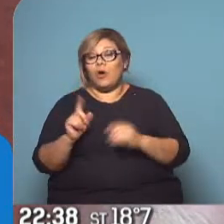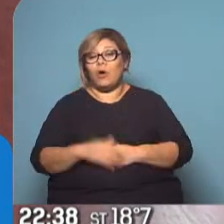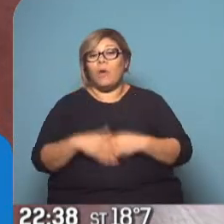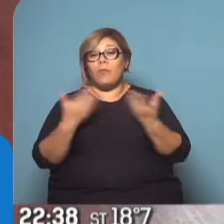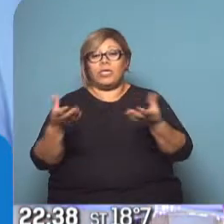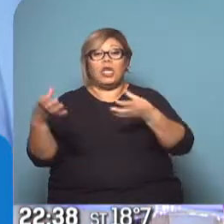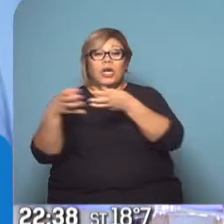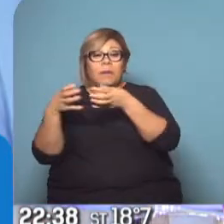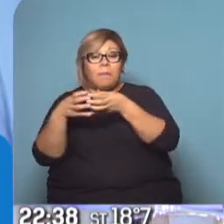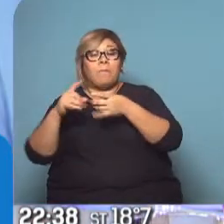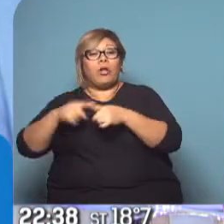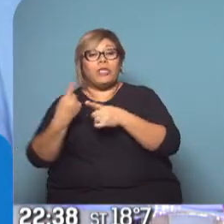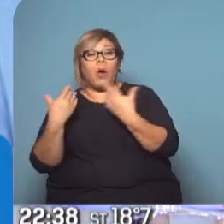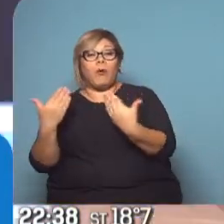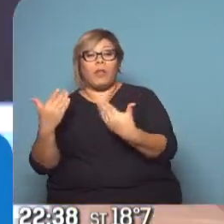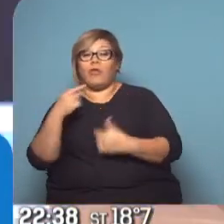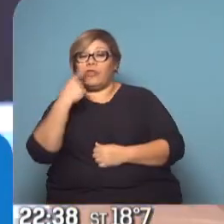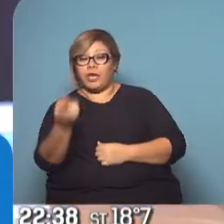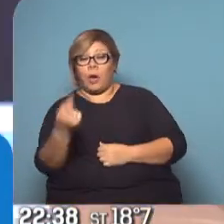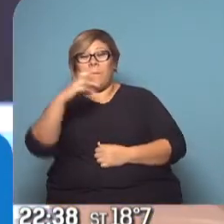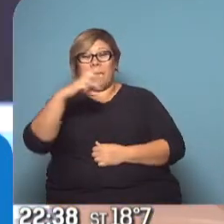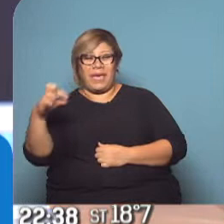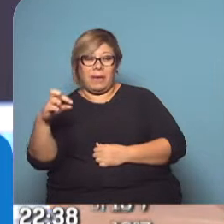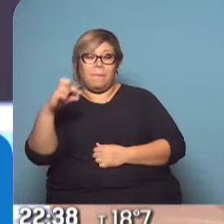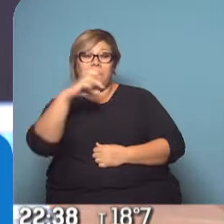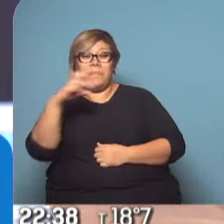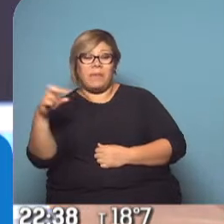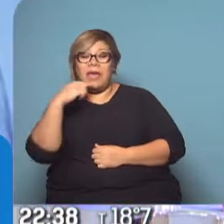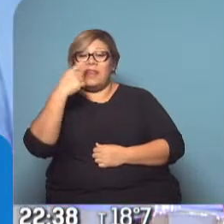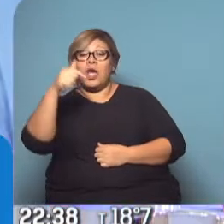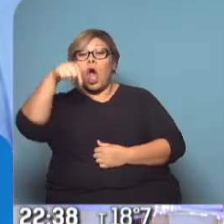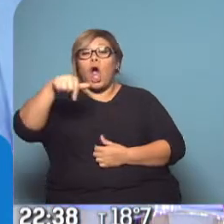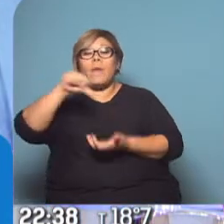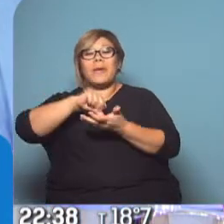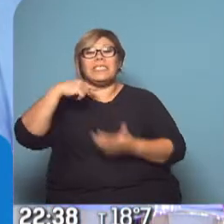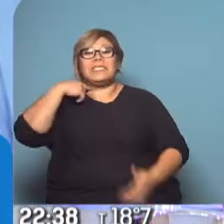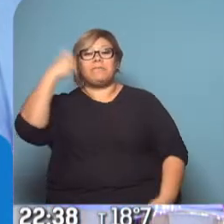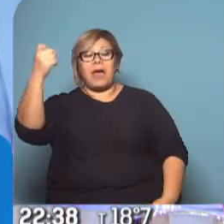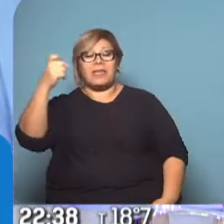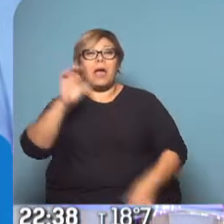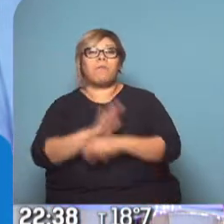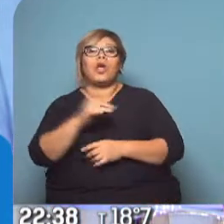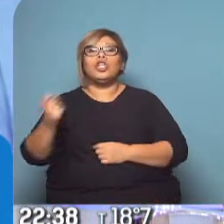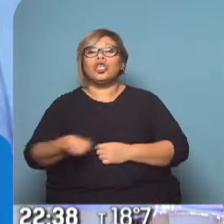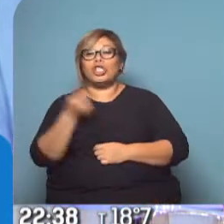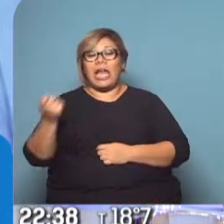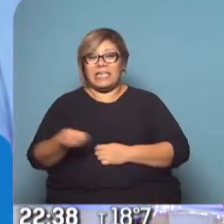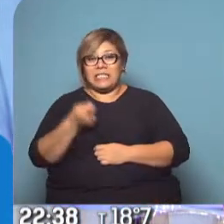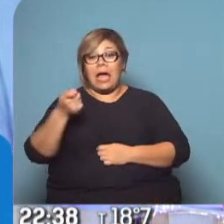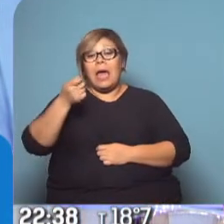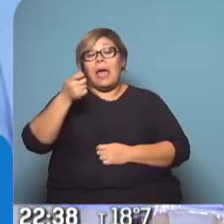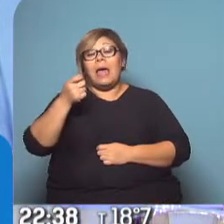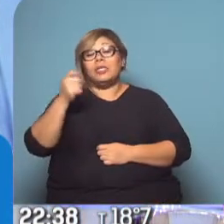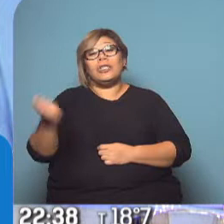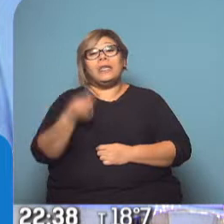Podemos es que hoy España se ha convertido en el último bastión del socialismo dentro de Europa, un socialismo que está en retroceso en el resto